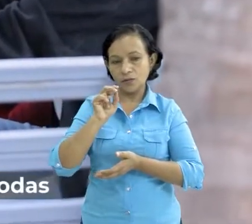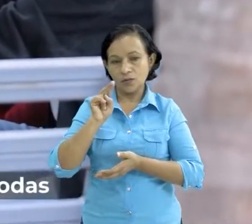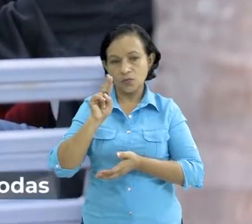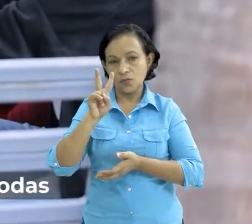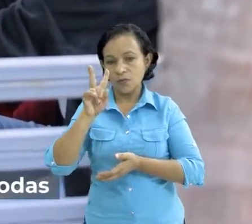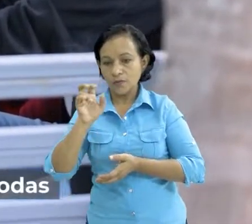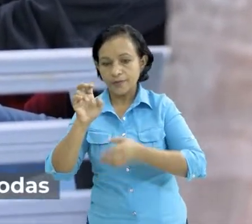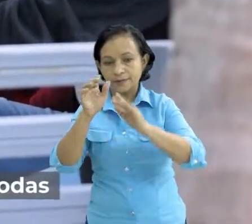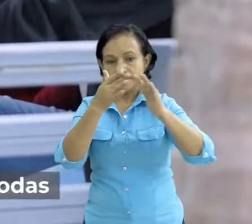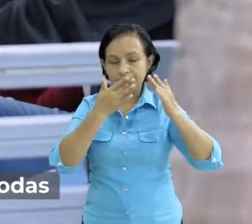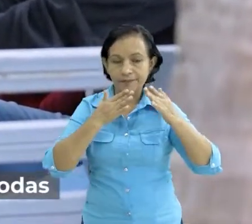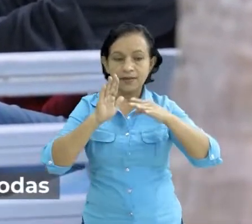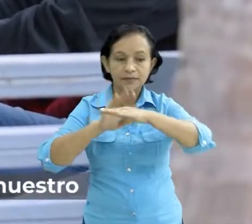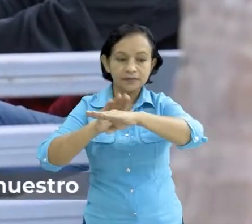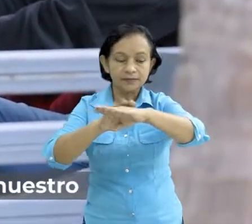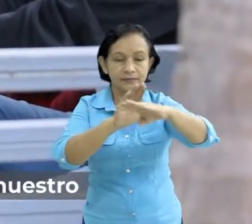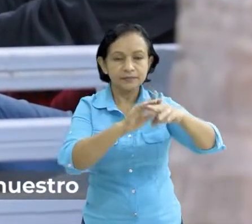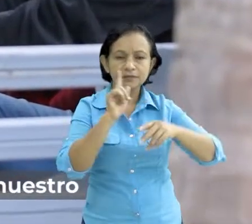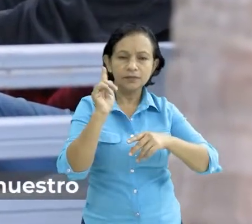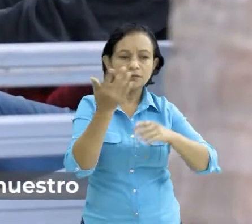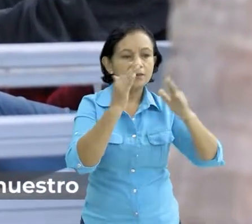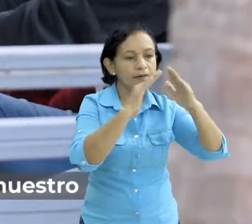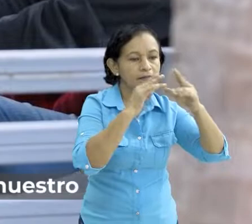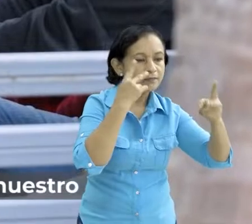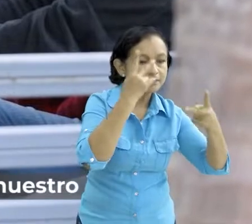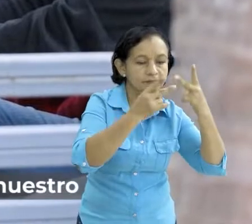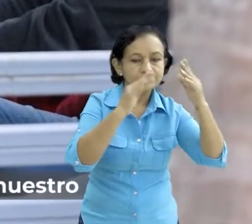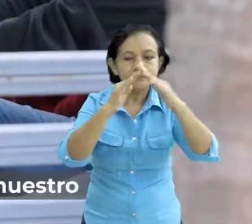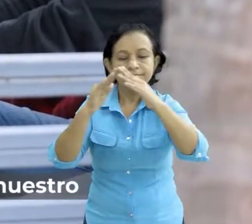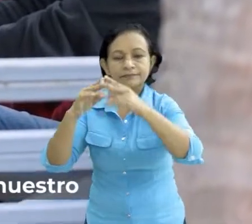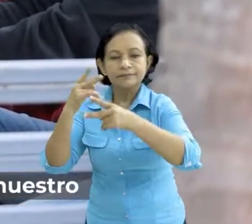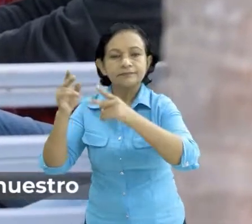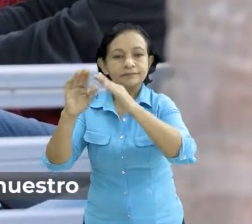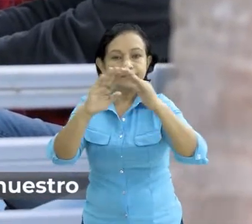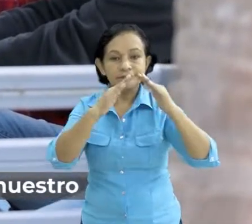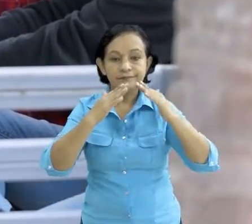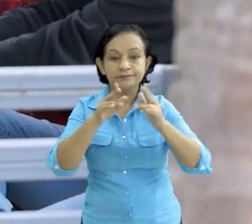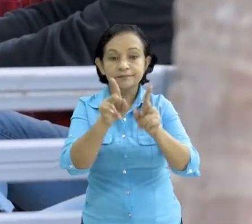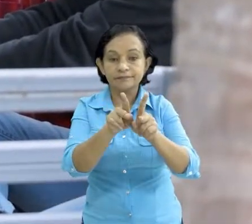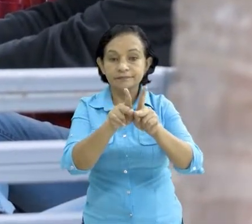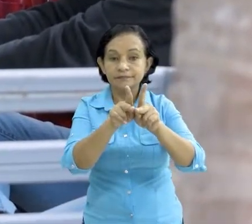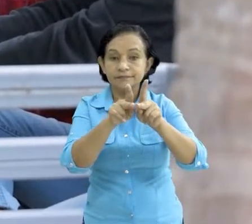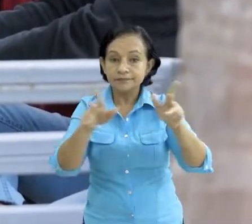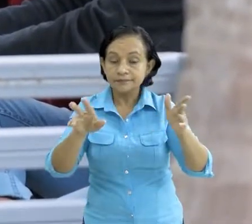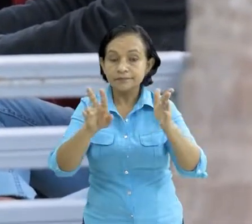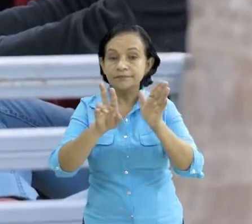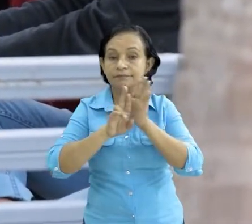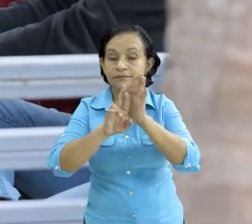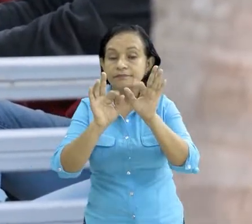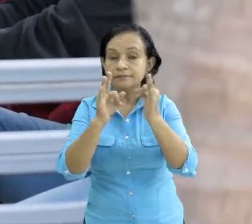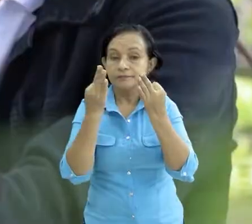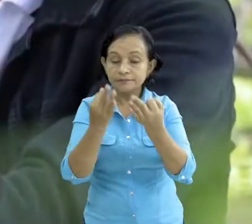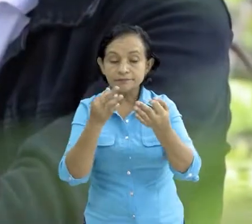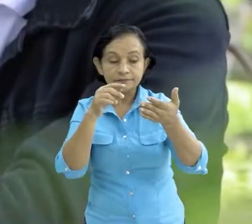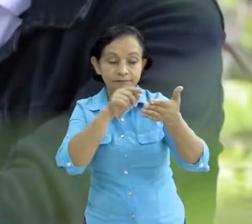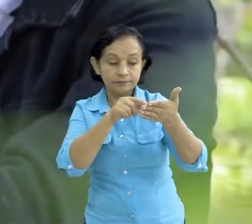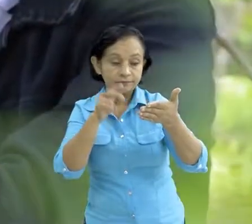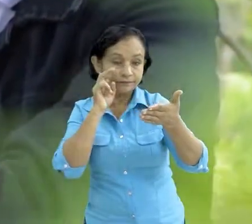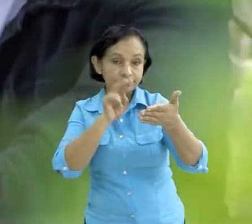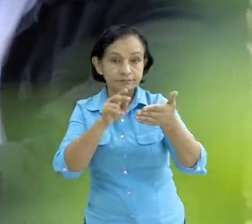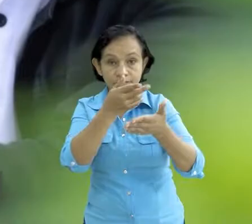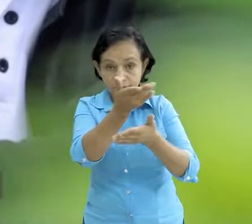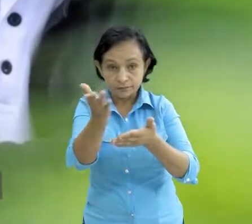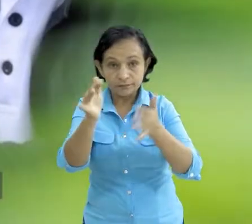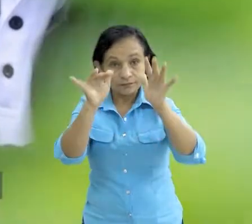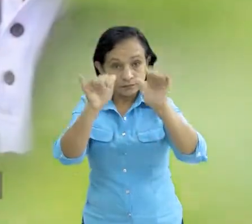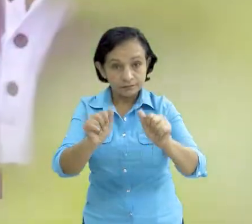barrios se va a estar promoviendo que todos y todas vayamos casa a casa por todo el barrio para actualizar nuestro plan de respuesta familiar multi amenazas oye chavalo y